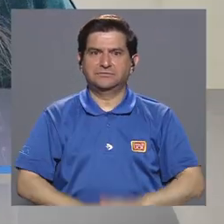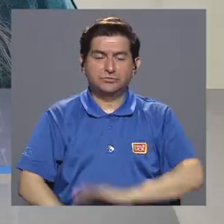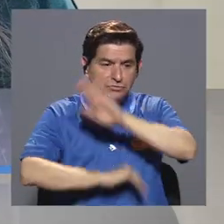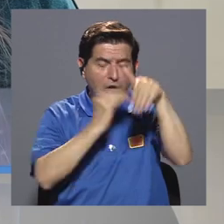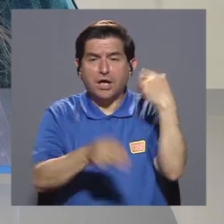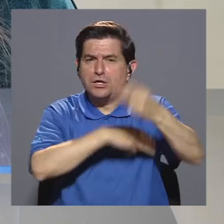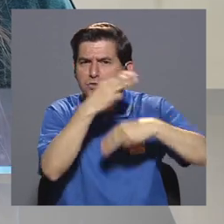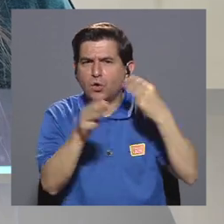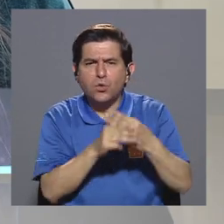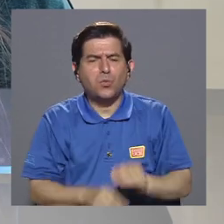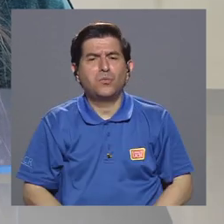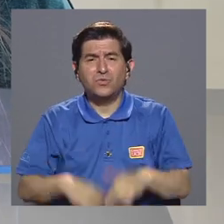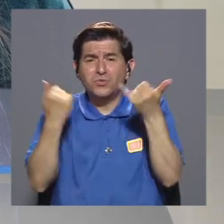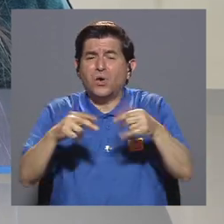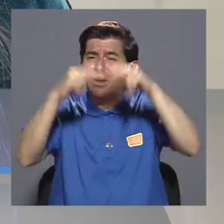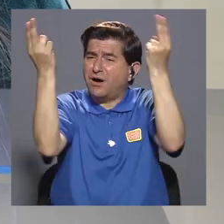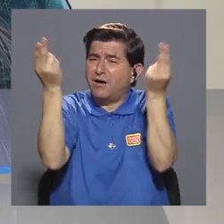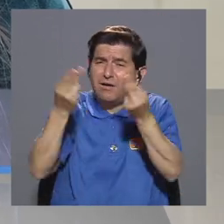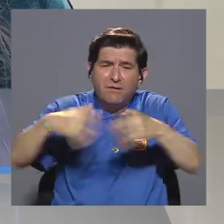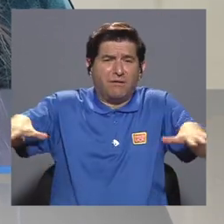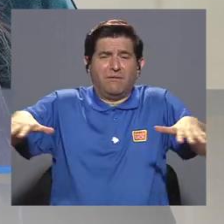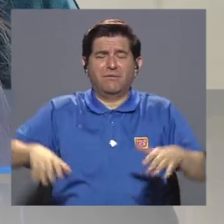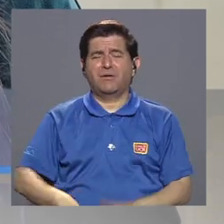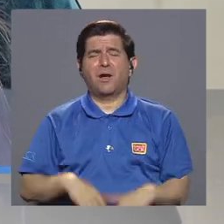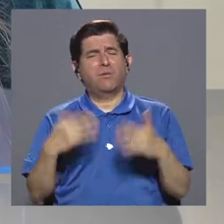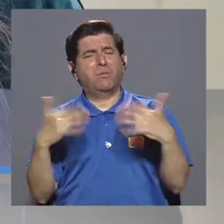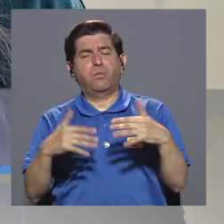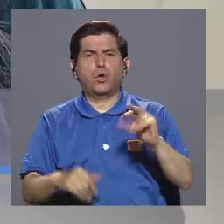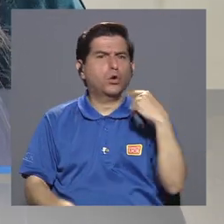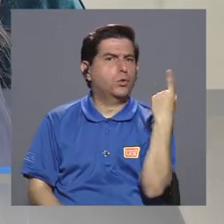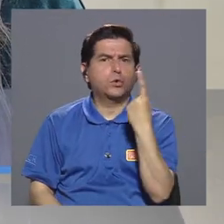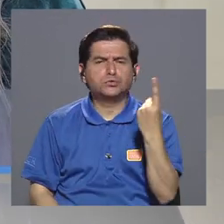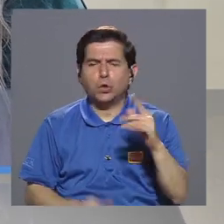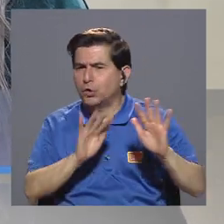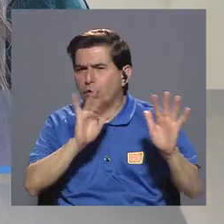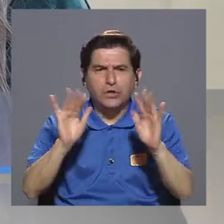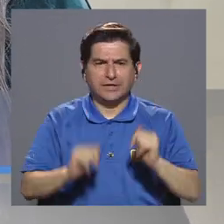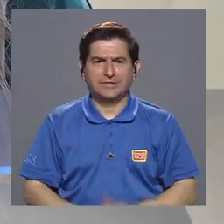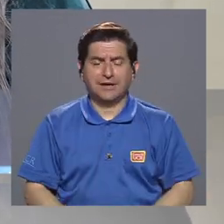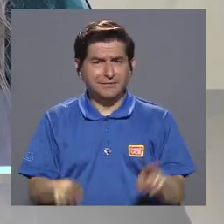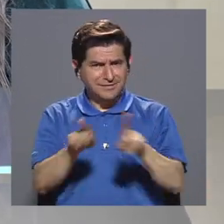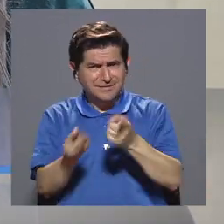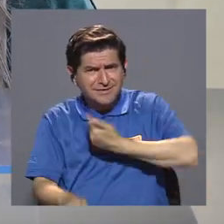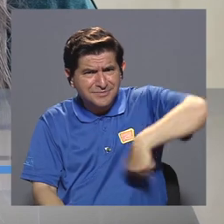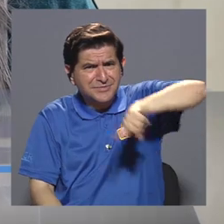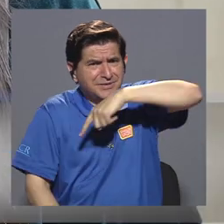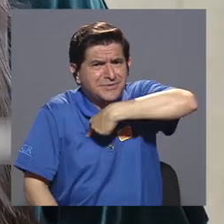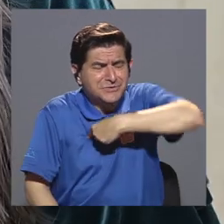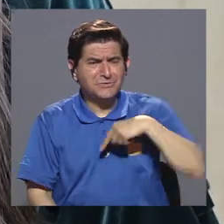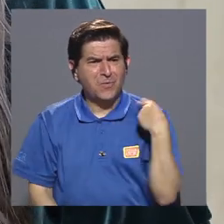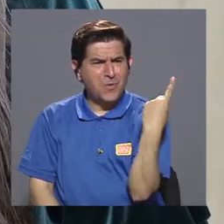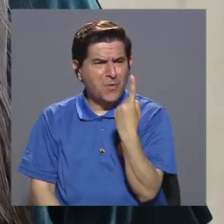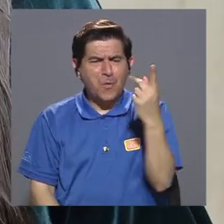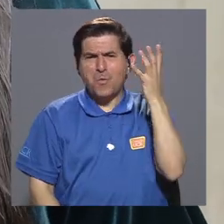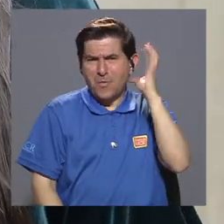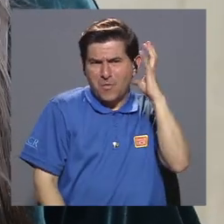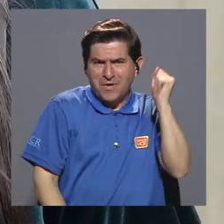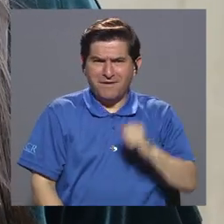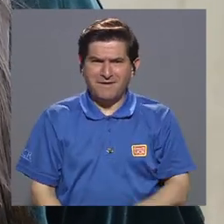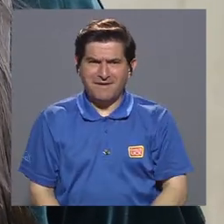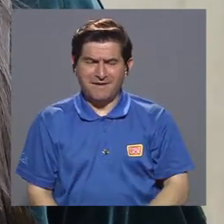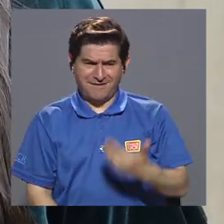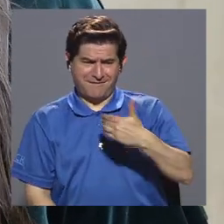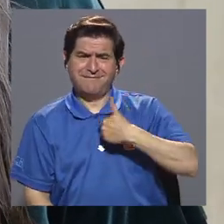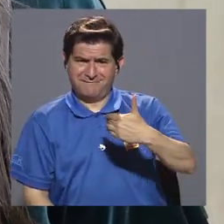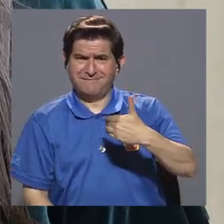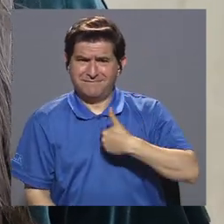¿verdad? En todo este mundo tan digital que tenemos ahora. Y no solo eso, sino que llevamos, somos la única radio